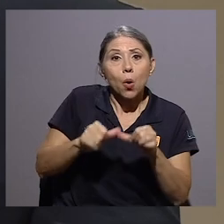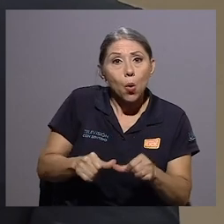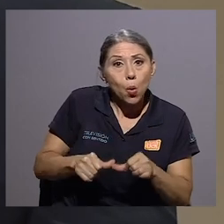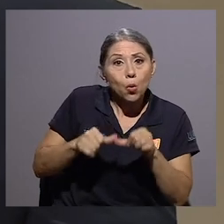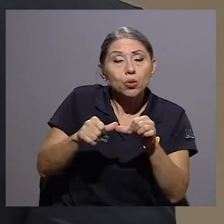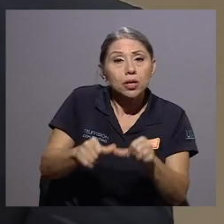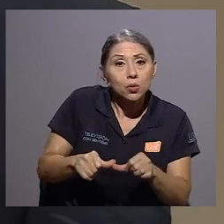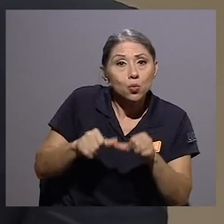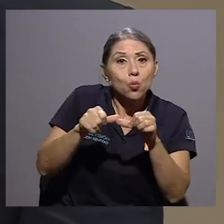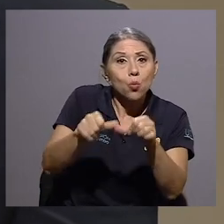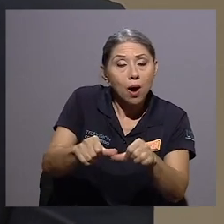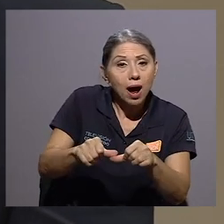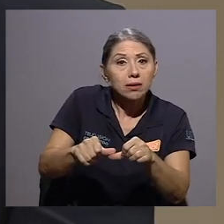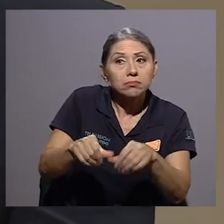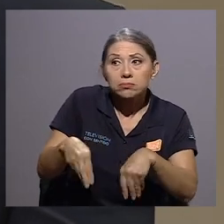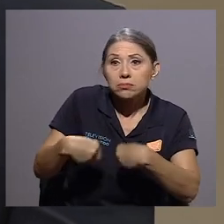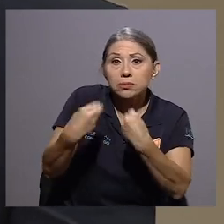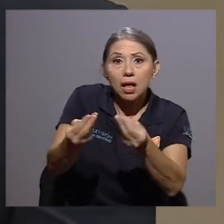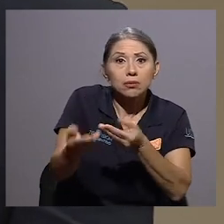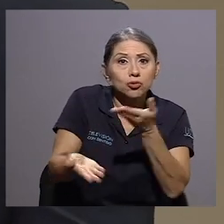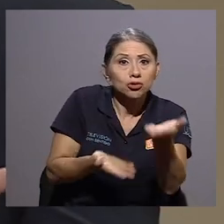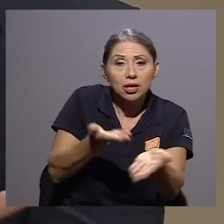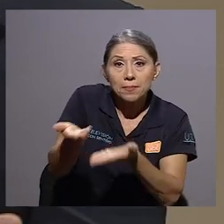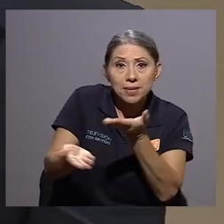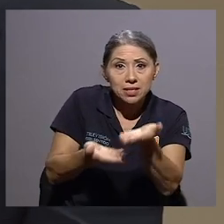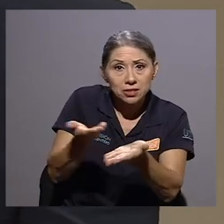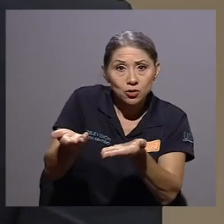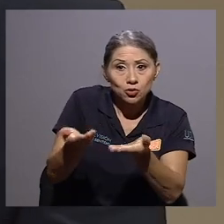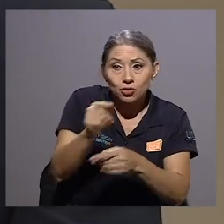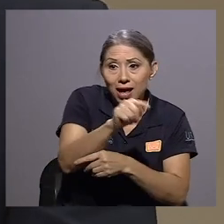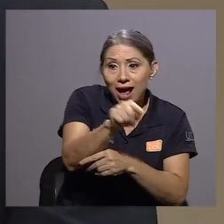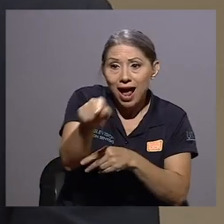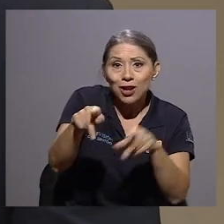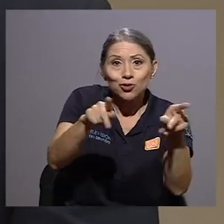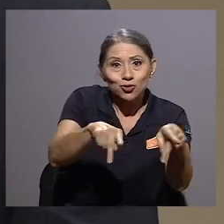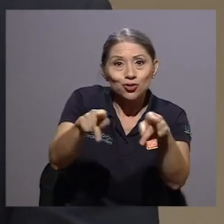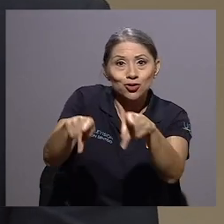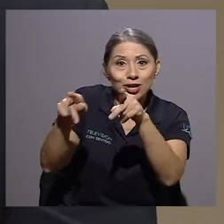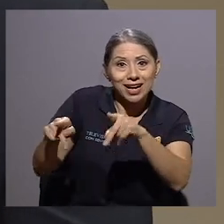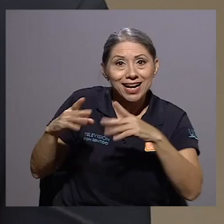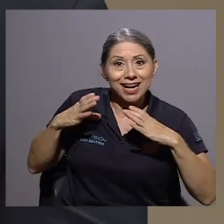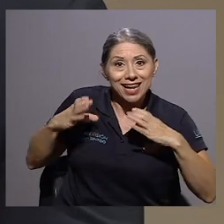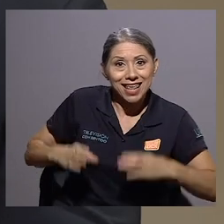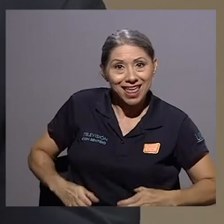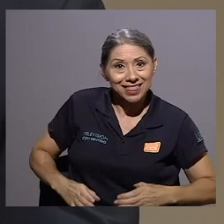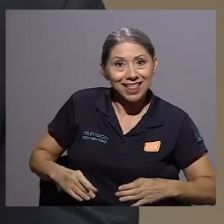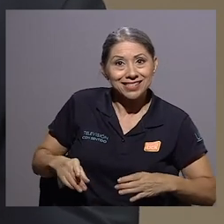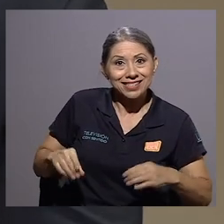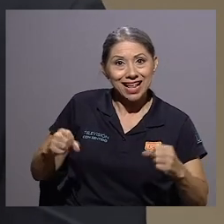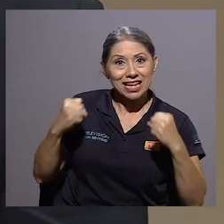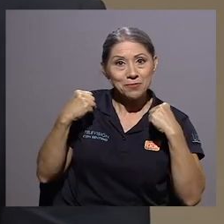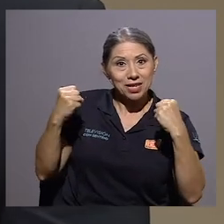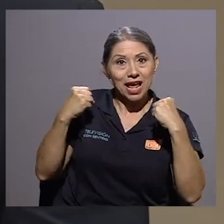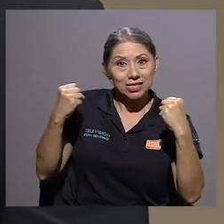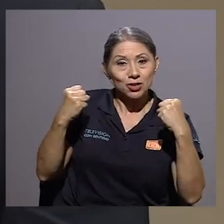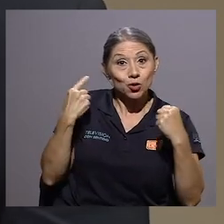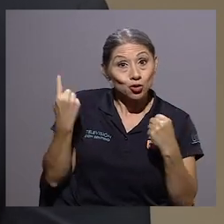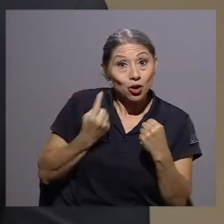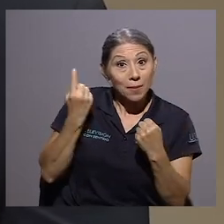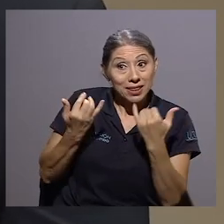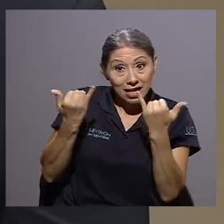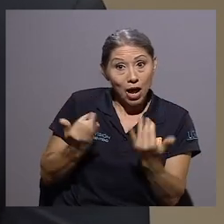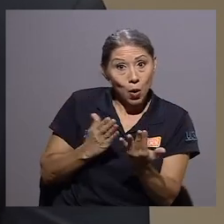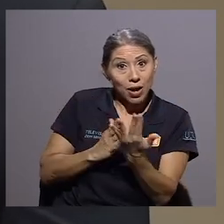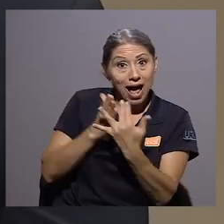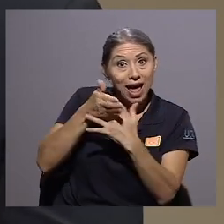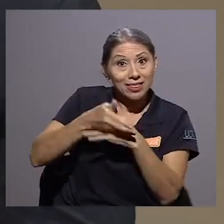continúan brindando servicios para los clientes del gimnasio, solamente que ahora a través de una modalidad virtual, por